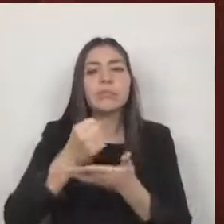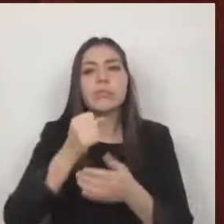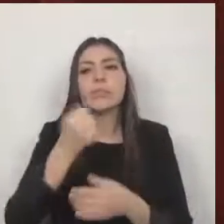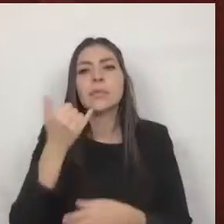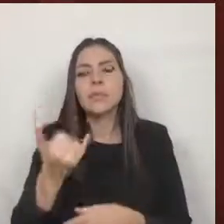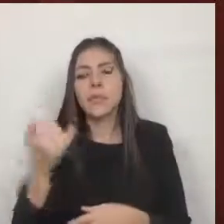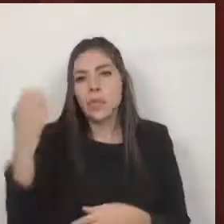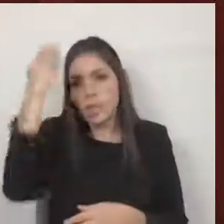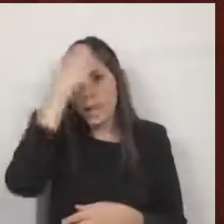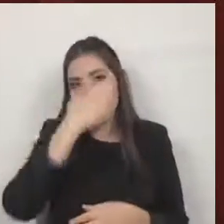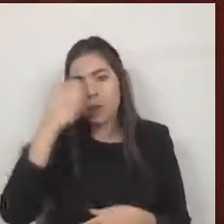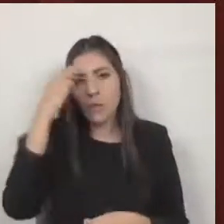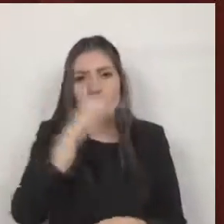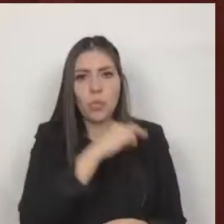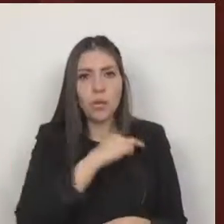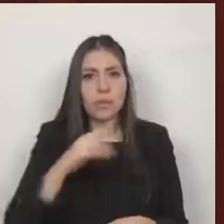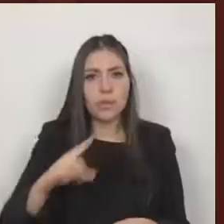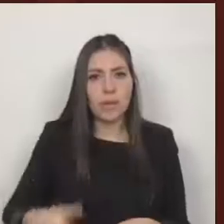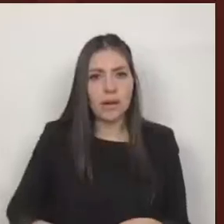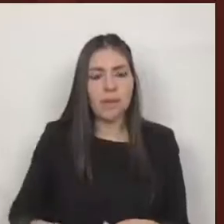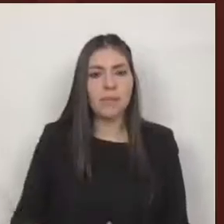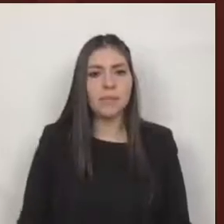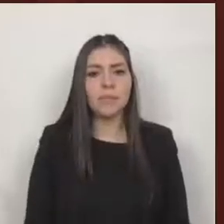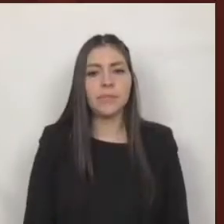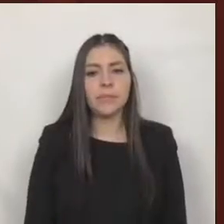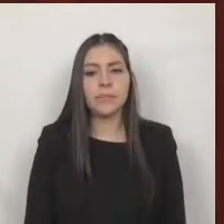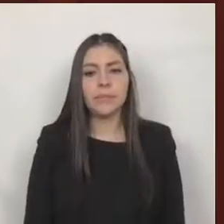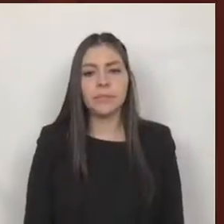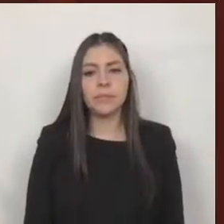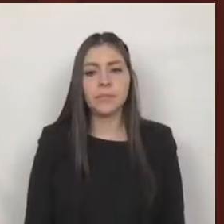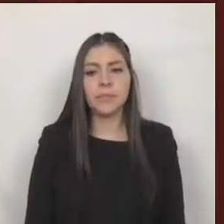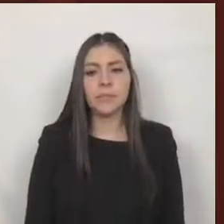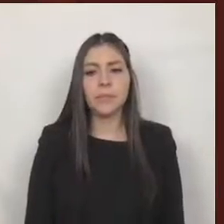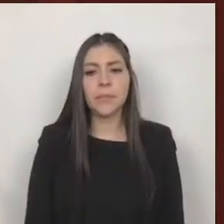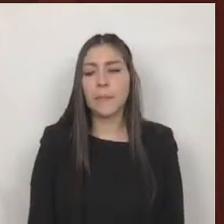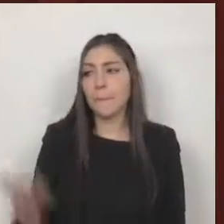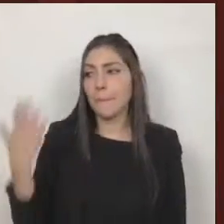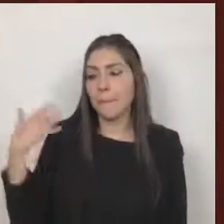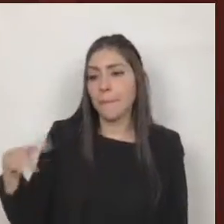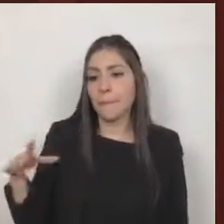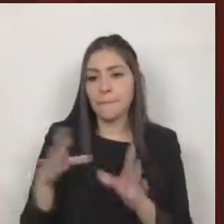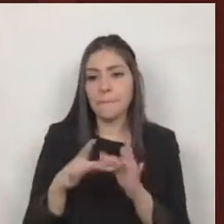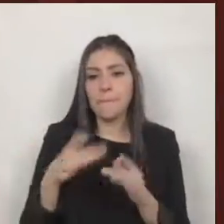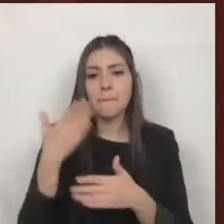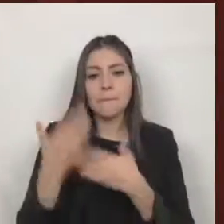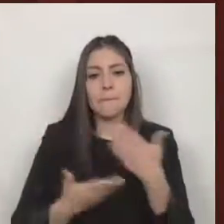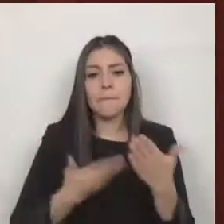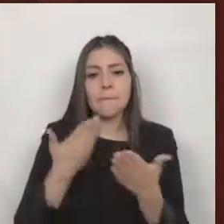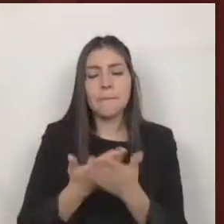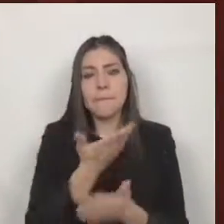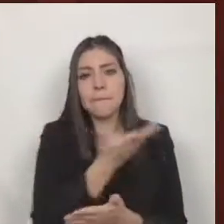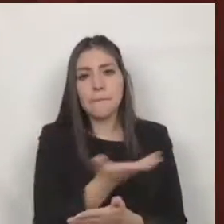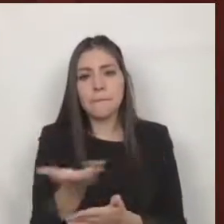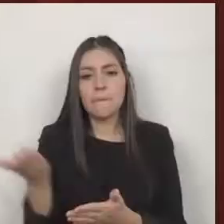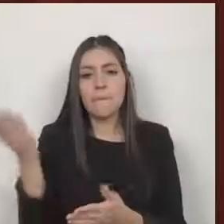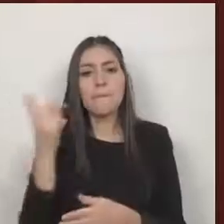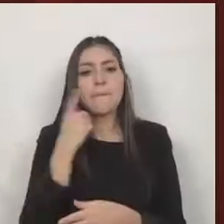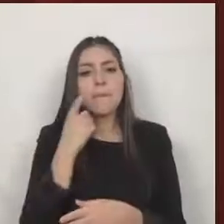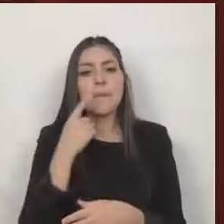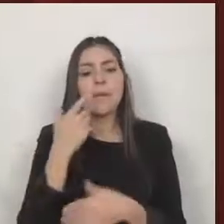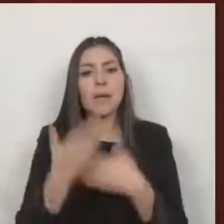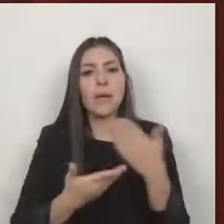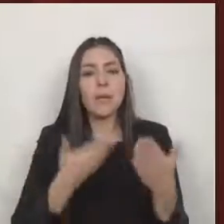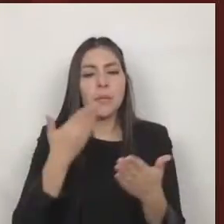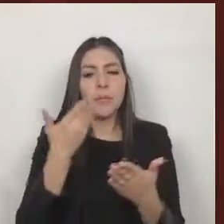municipal por lo anterior se somete a la consideración de esta soberanía la iniciativa con proyecto